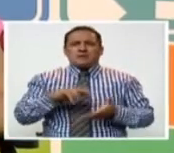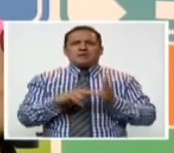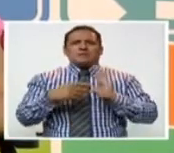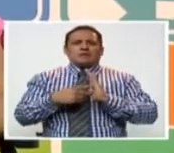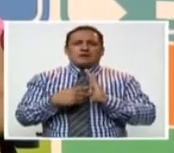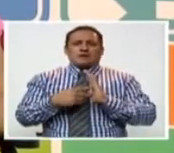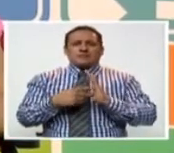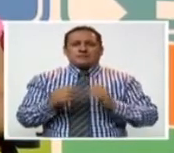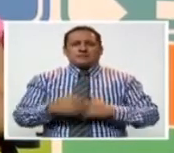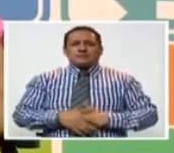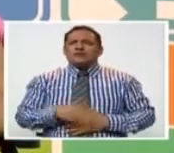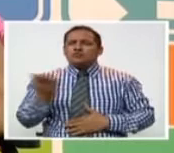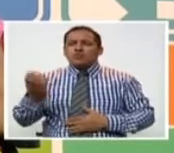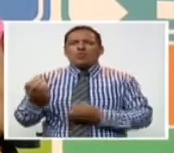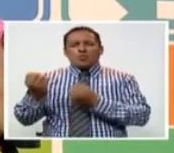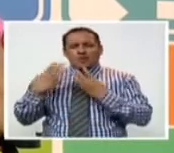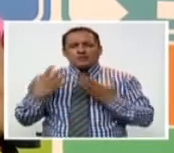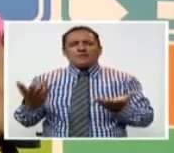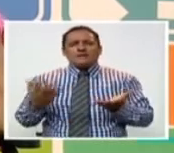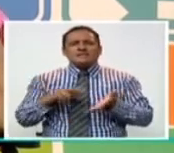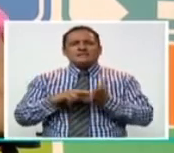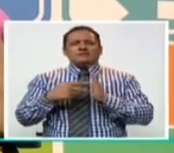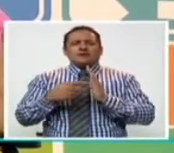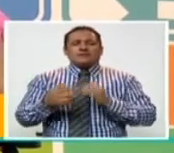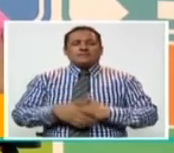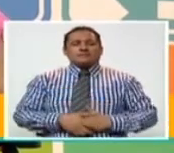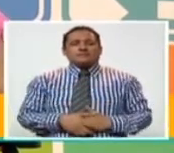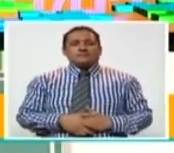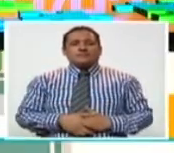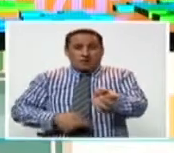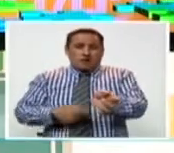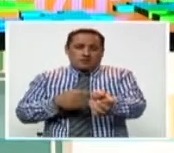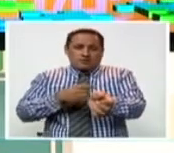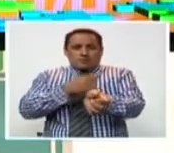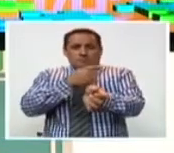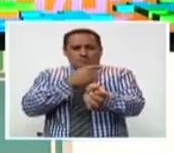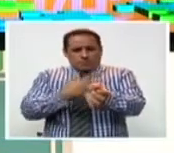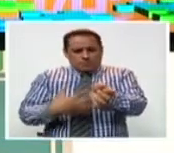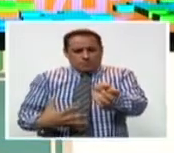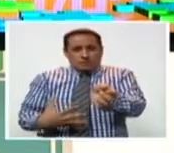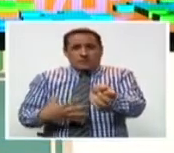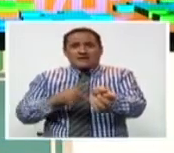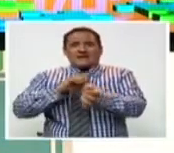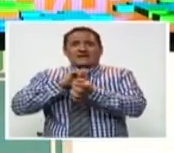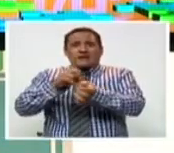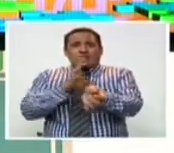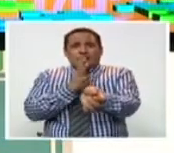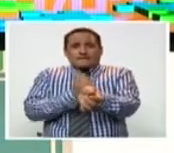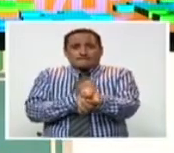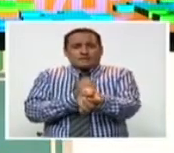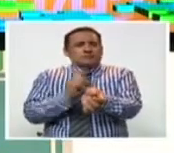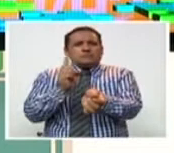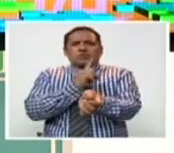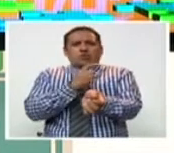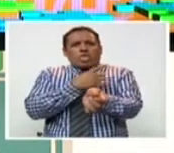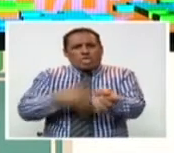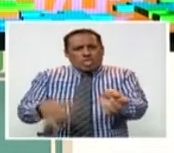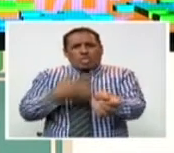qué se trataba de su enfermedad. Bueno, cuéntenos un poco acerca de esto, por favor. Bueno, demora en formar la costra.